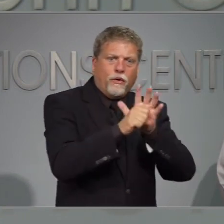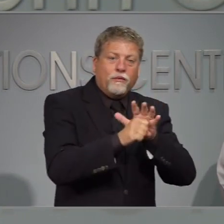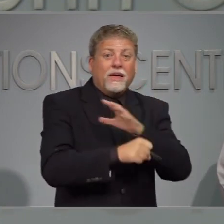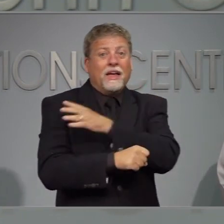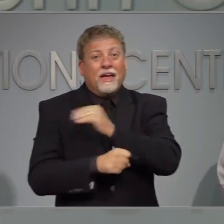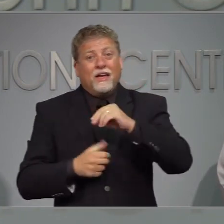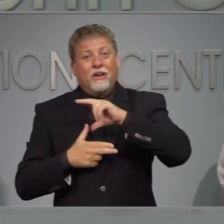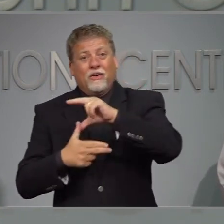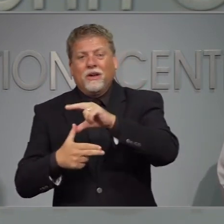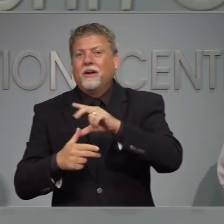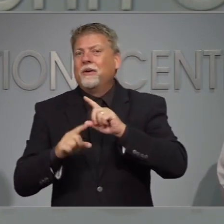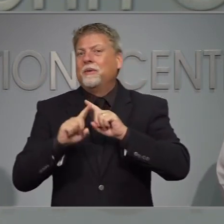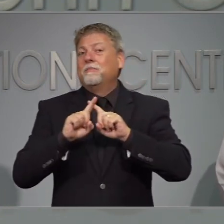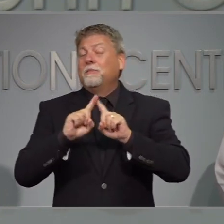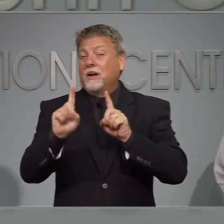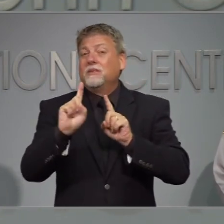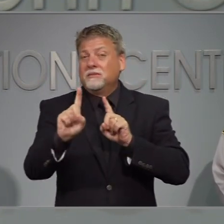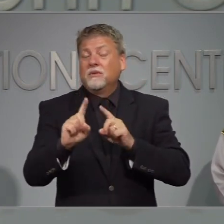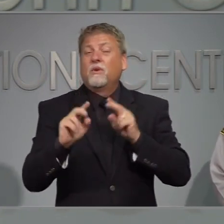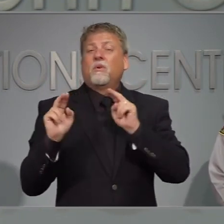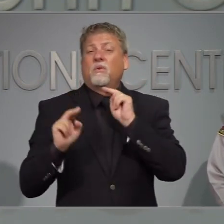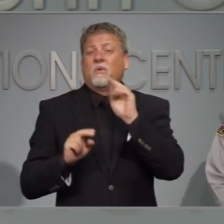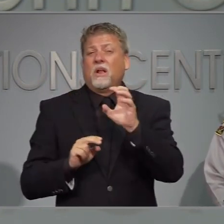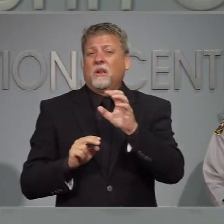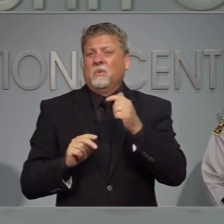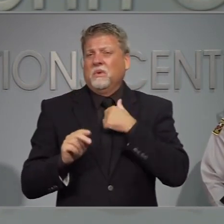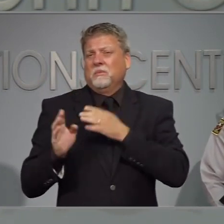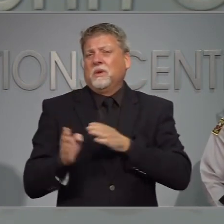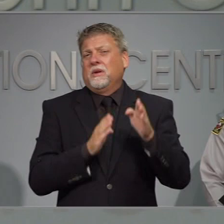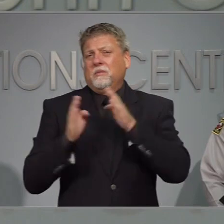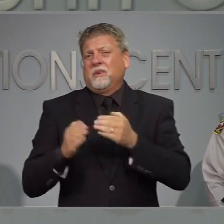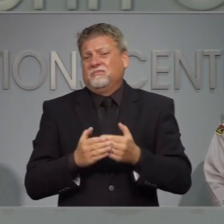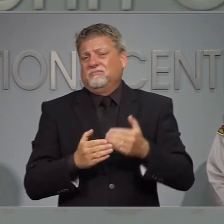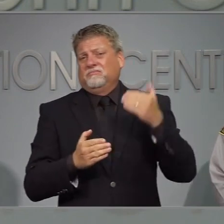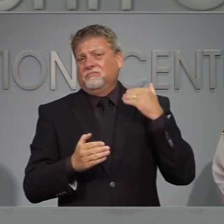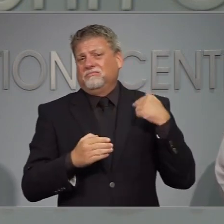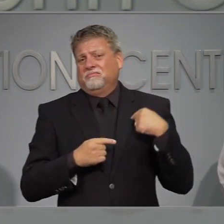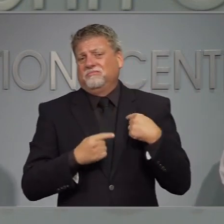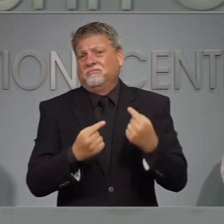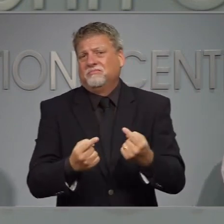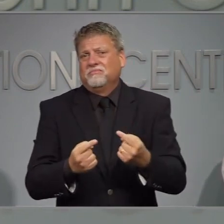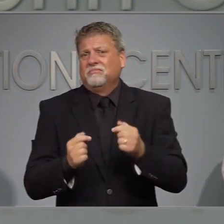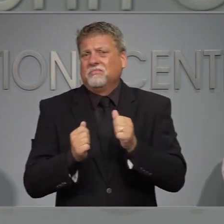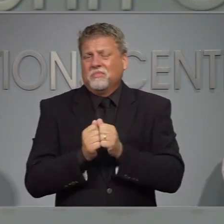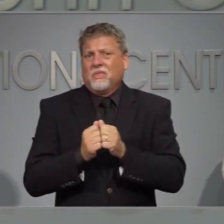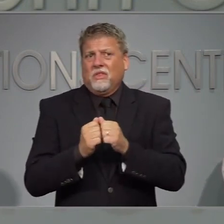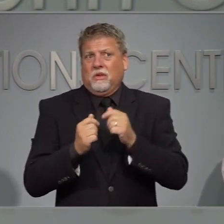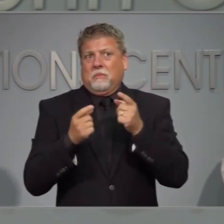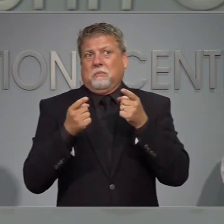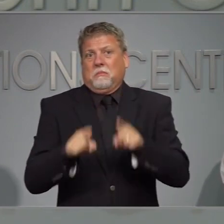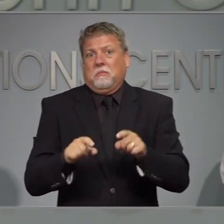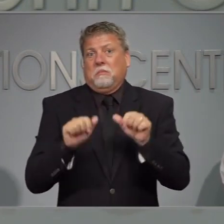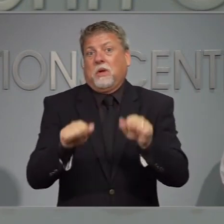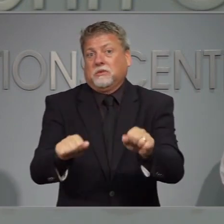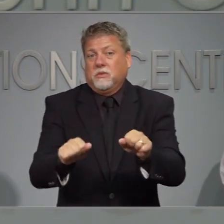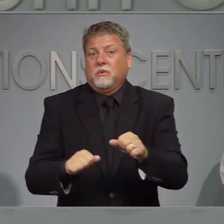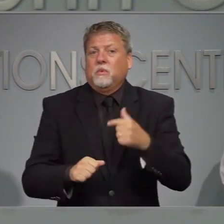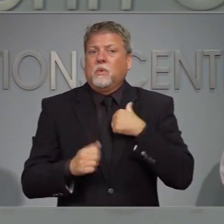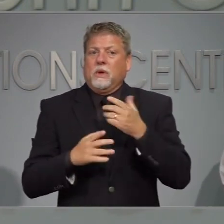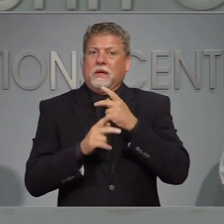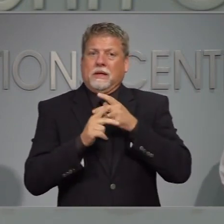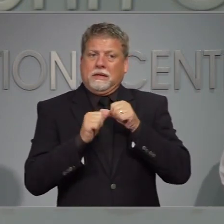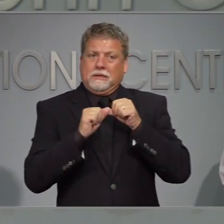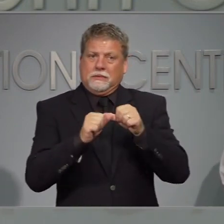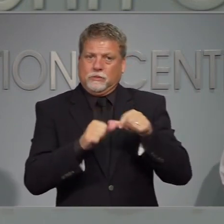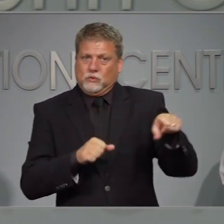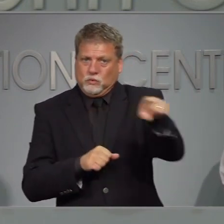estado se ha estado preparando cuidadosamente para este caso para que las personas estén a salvo también del virus y de la